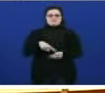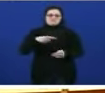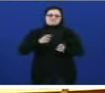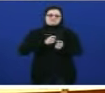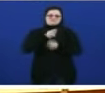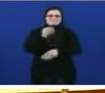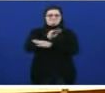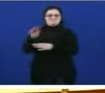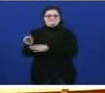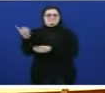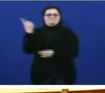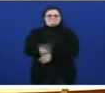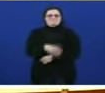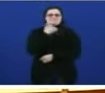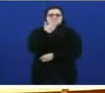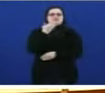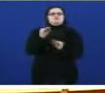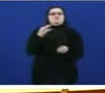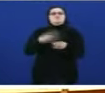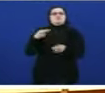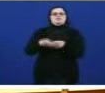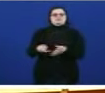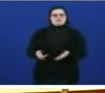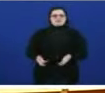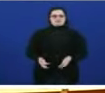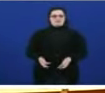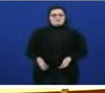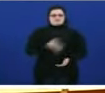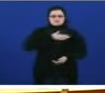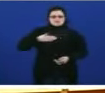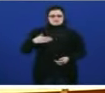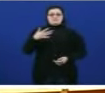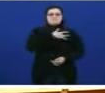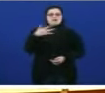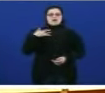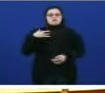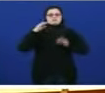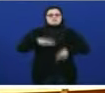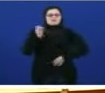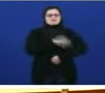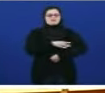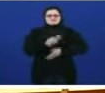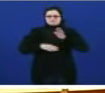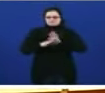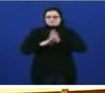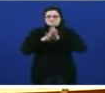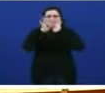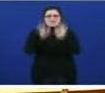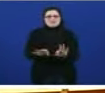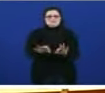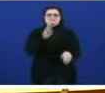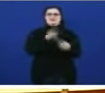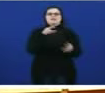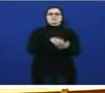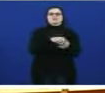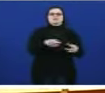comprometidas co país a través da súa política crediticia queremos que as caixas se mantenhan como que son como entidades sociais que non son